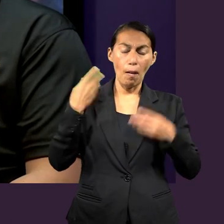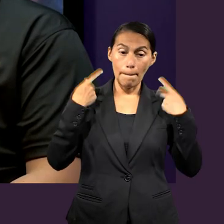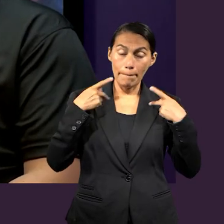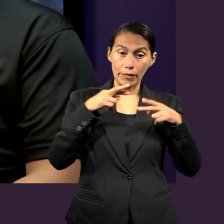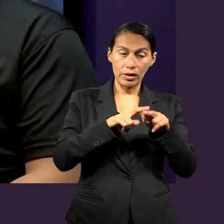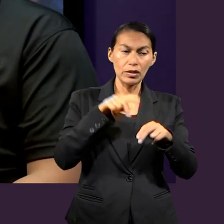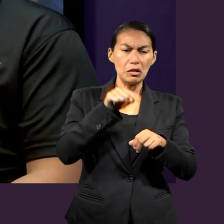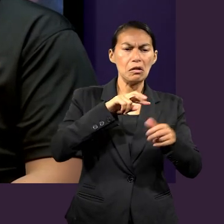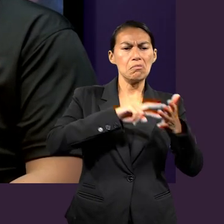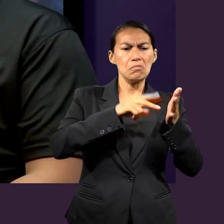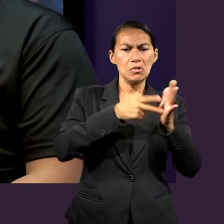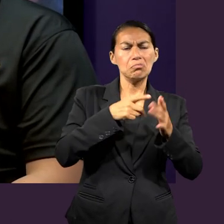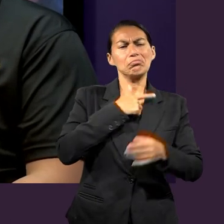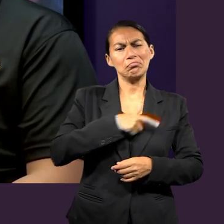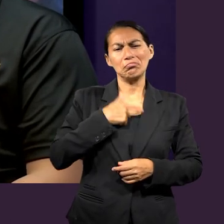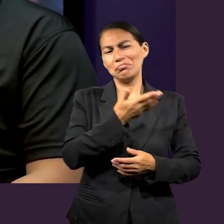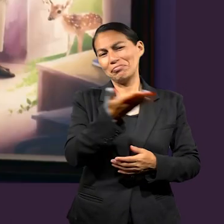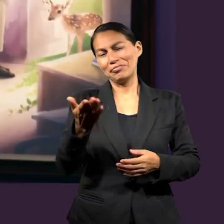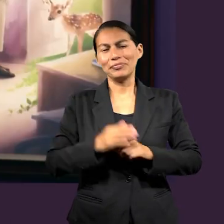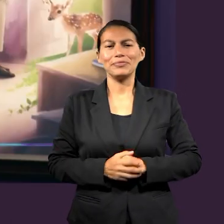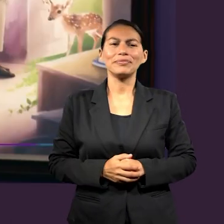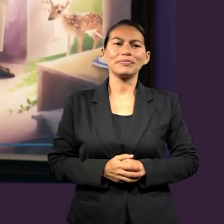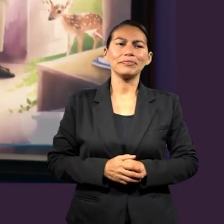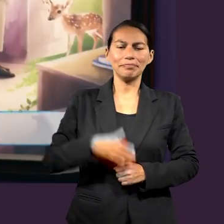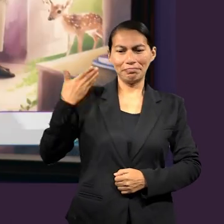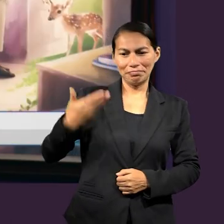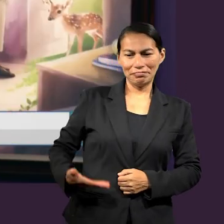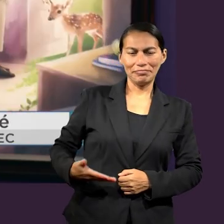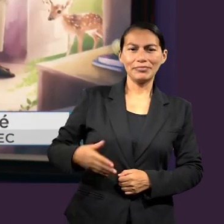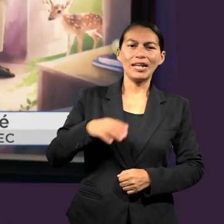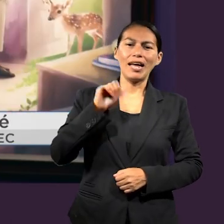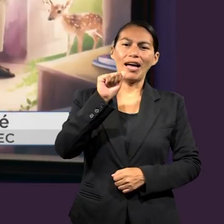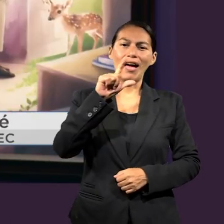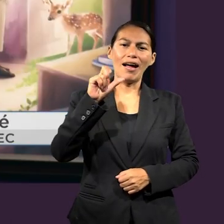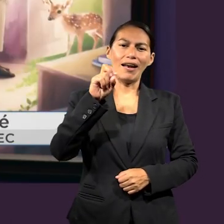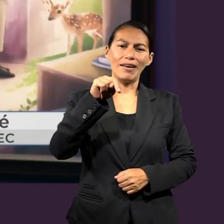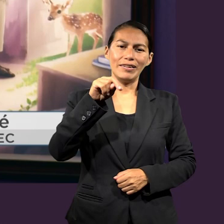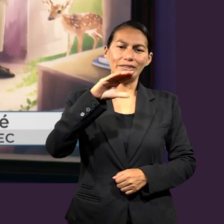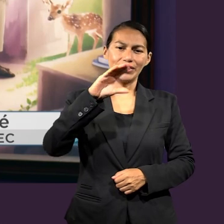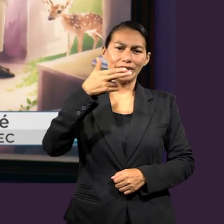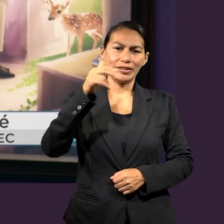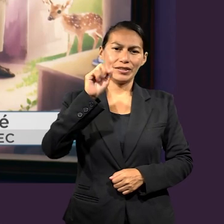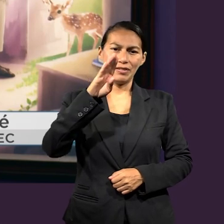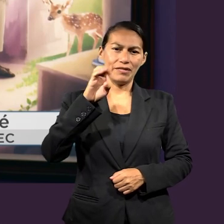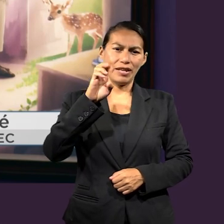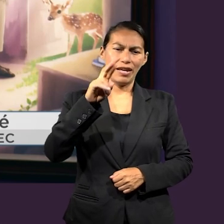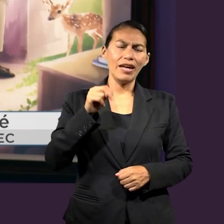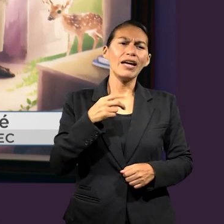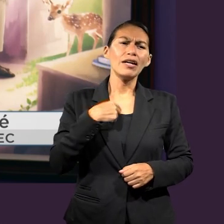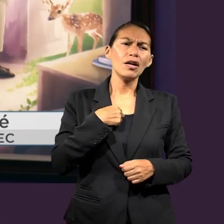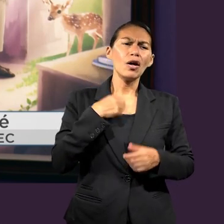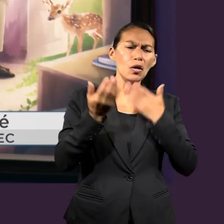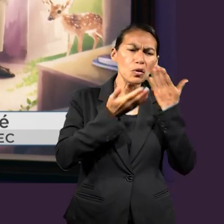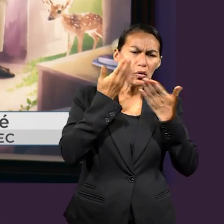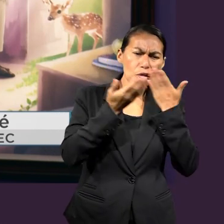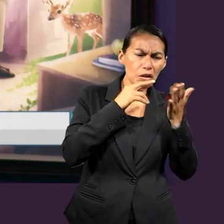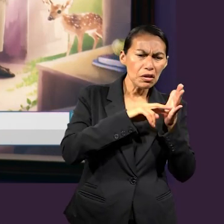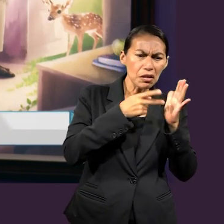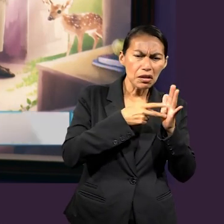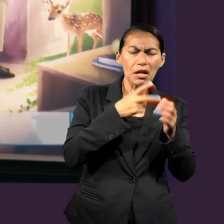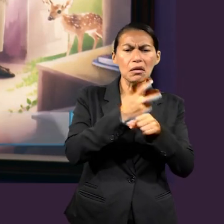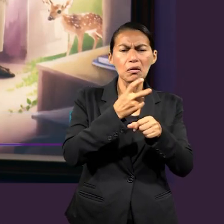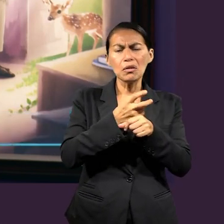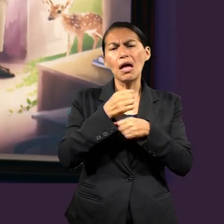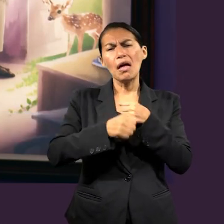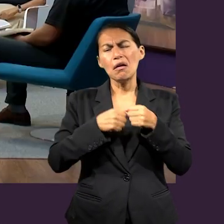y me da mucho gusto estar aquí con ustedes también. Un gusto, soy Alan Chablé, estudiante de Ingeniería en Sistemas en segundo semestre, y también es